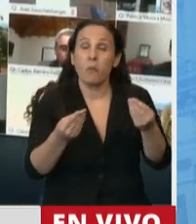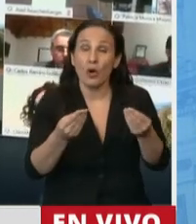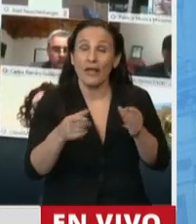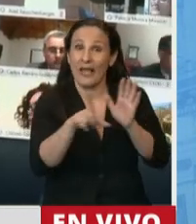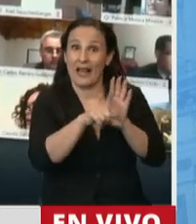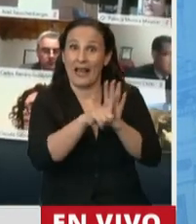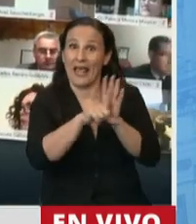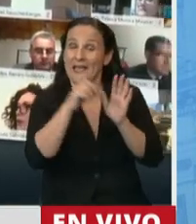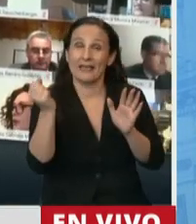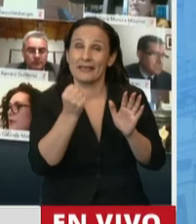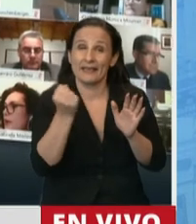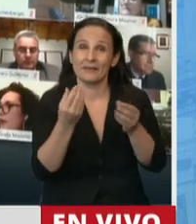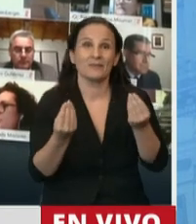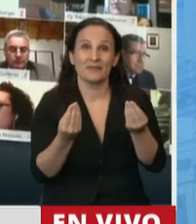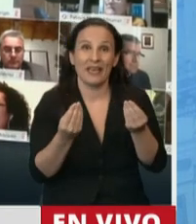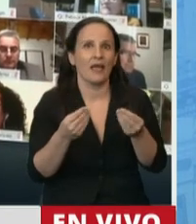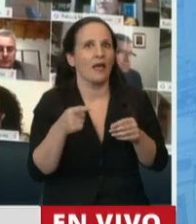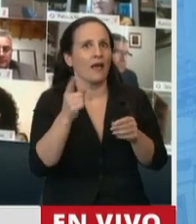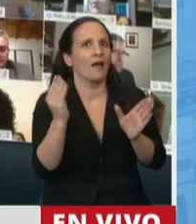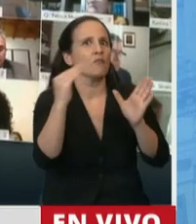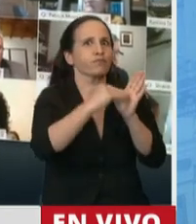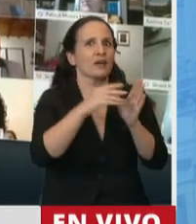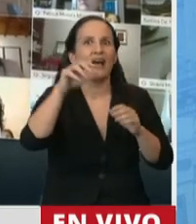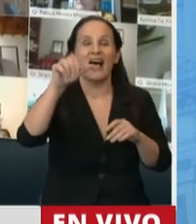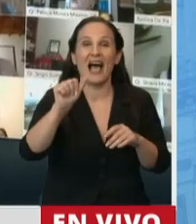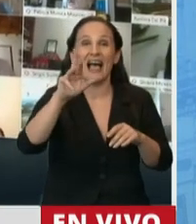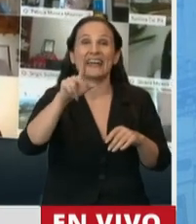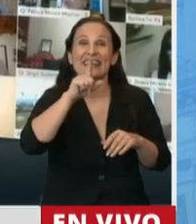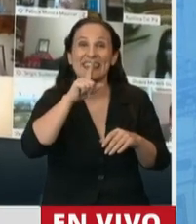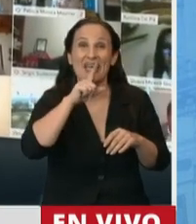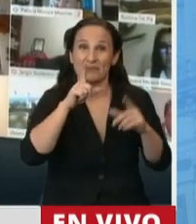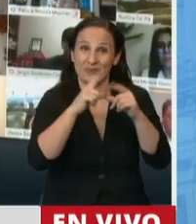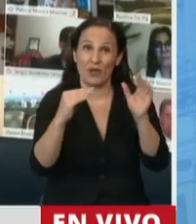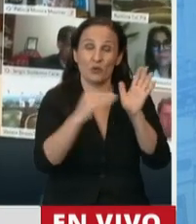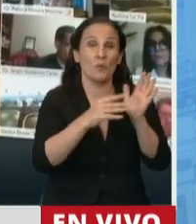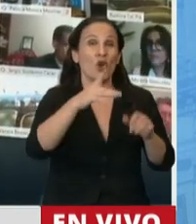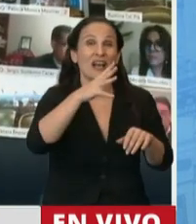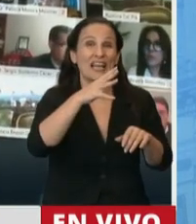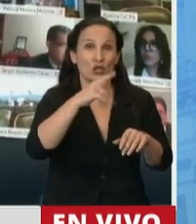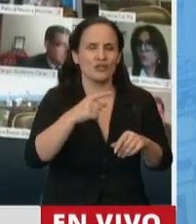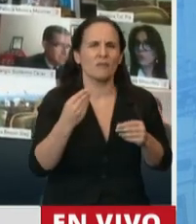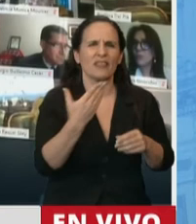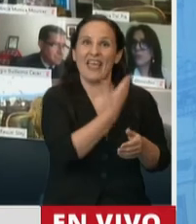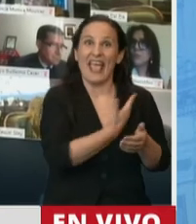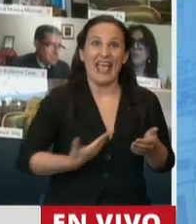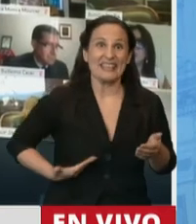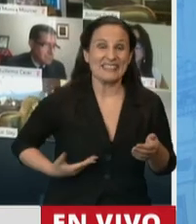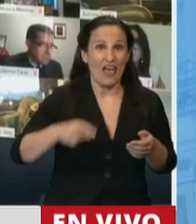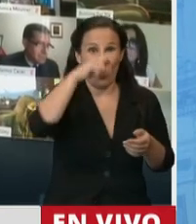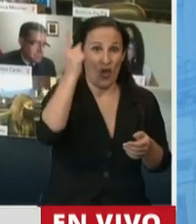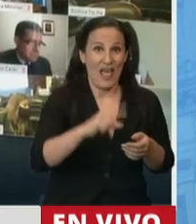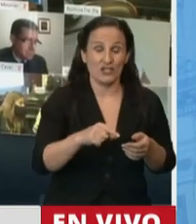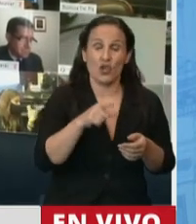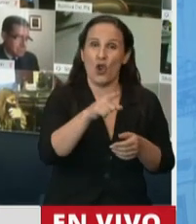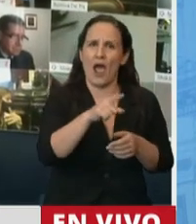emerge en la relación laboral, que son las ART. La ley, en su artículo 14, le exige al Estado Nacional como garante del cumplimiento de